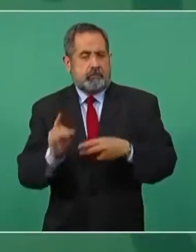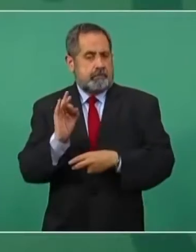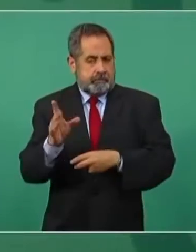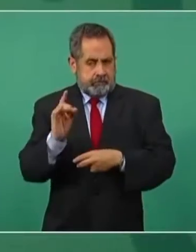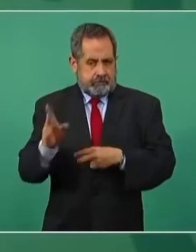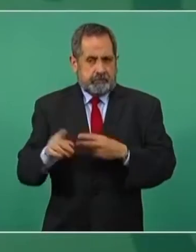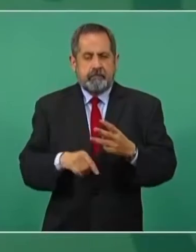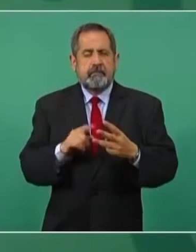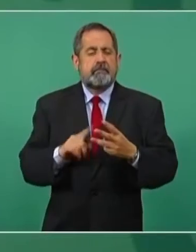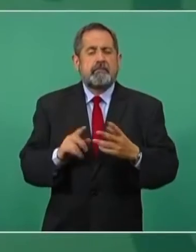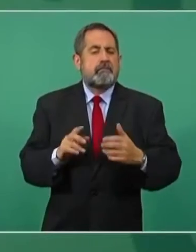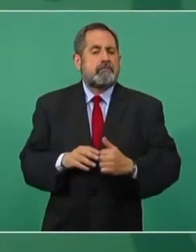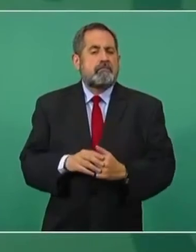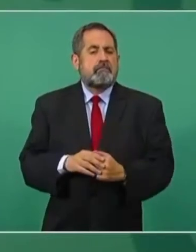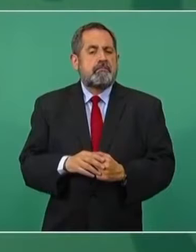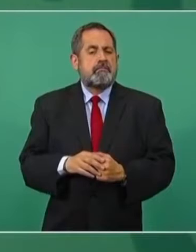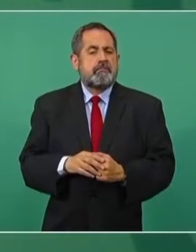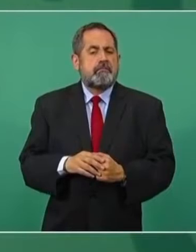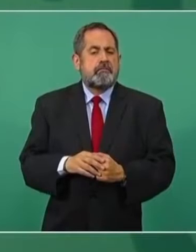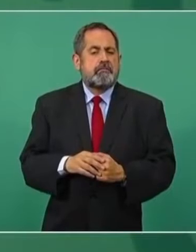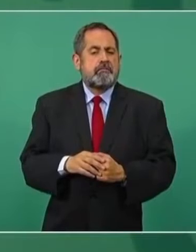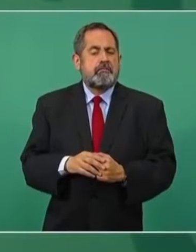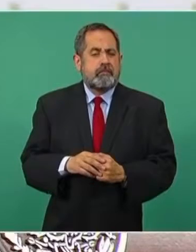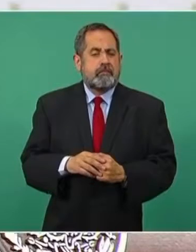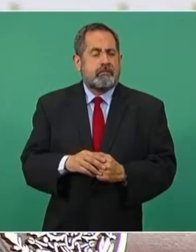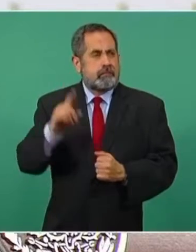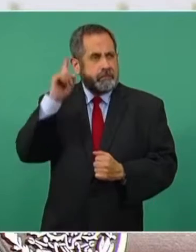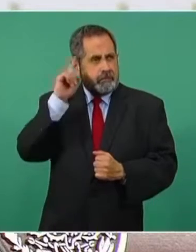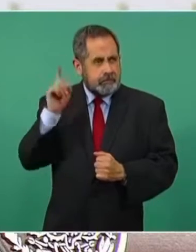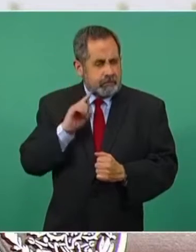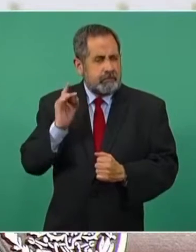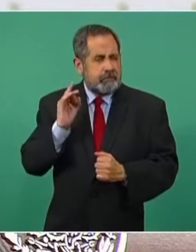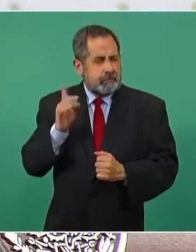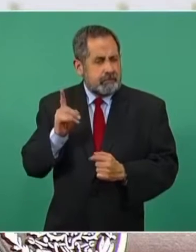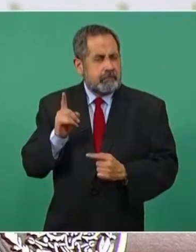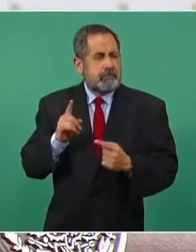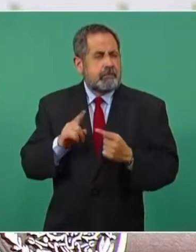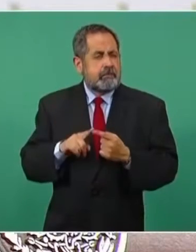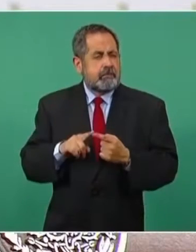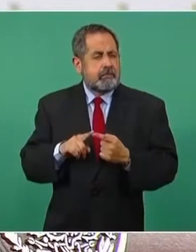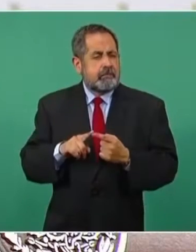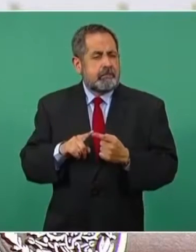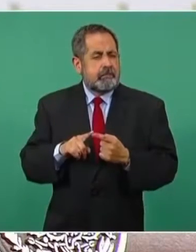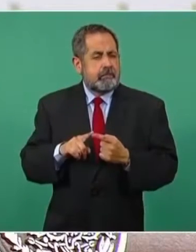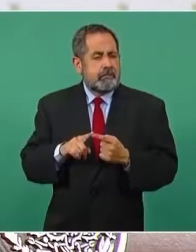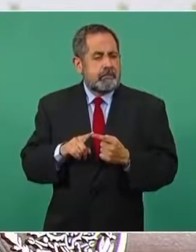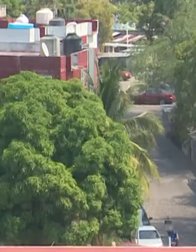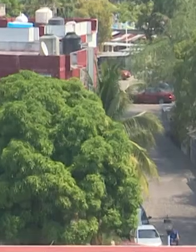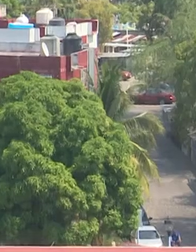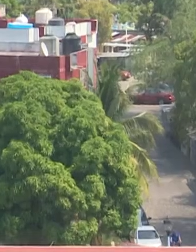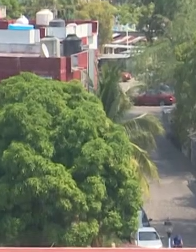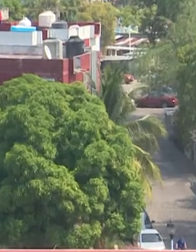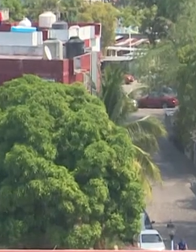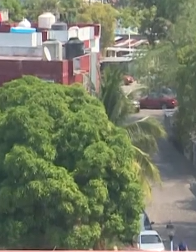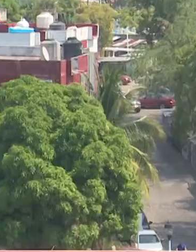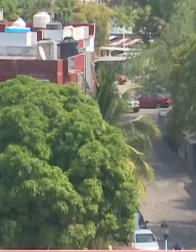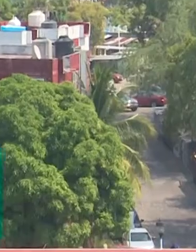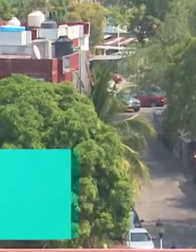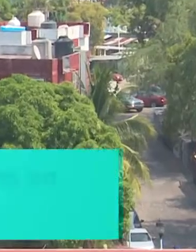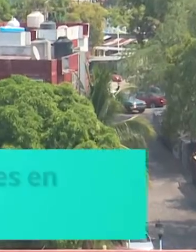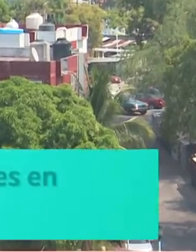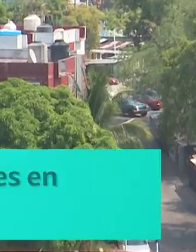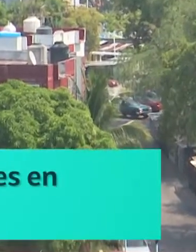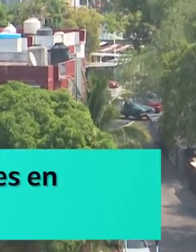El presidente Andrés Manuel López Obrador confirmó que este jueves 16 de diciembre se reunirá con los 32 gobernadores en